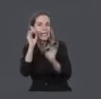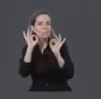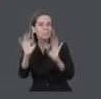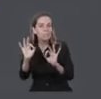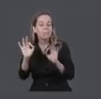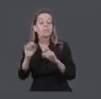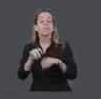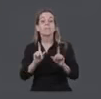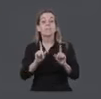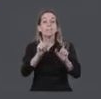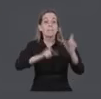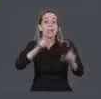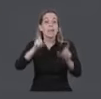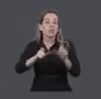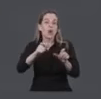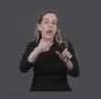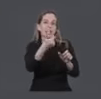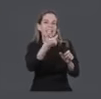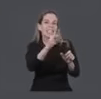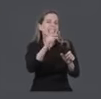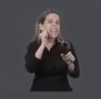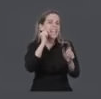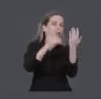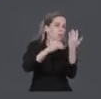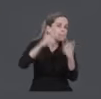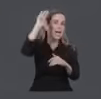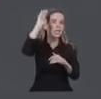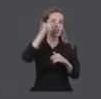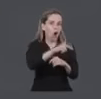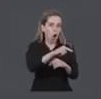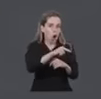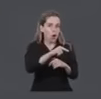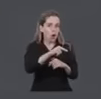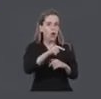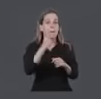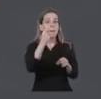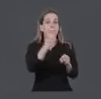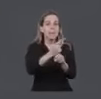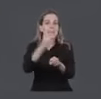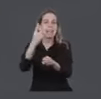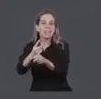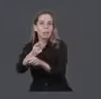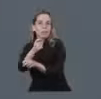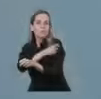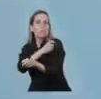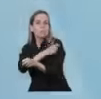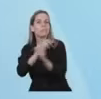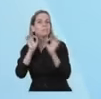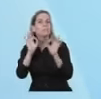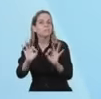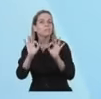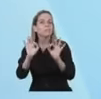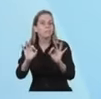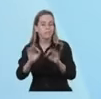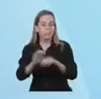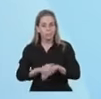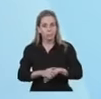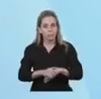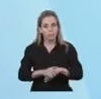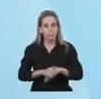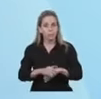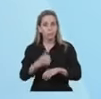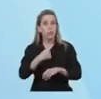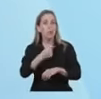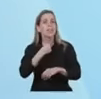personas mayores de 60 años con el esquema completo de vacunación. Yo quiero